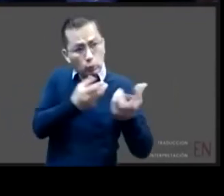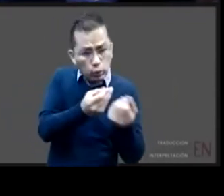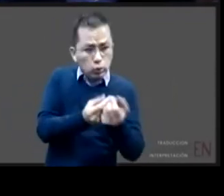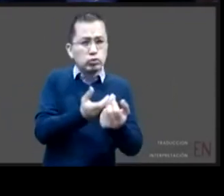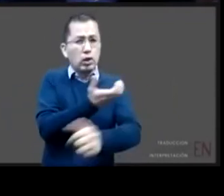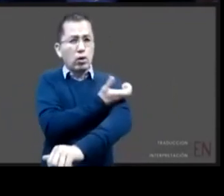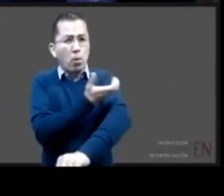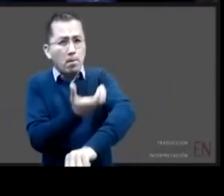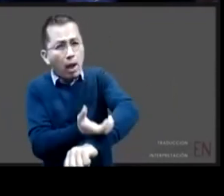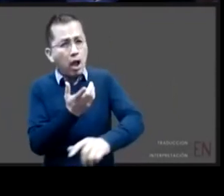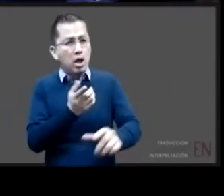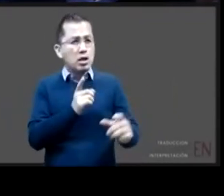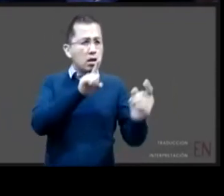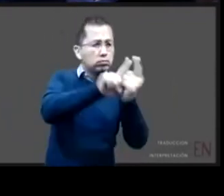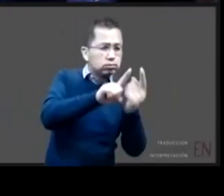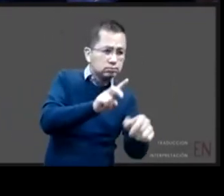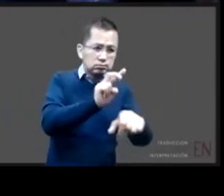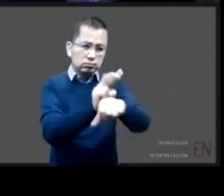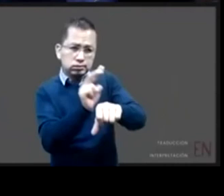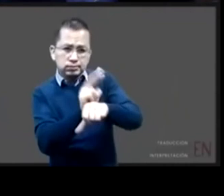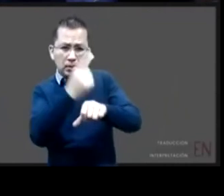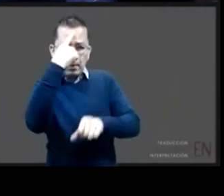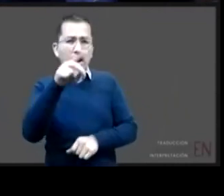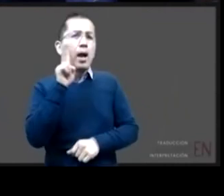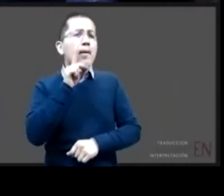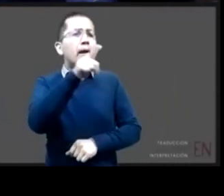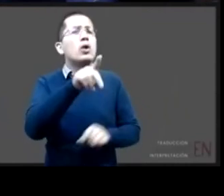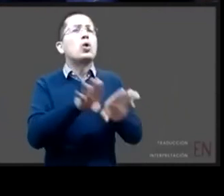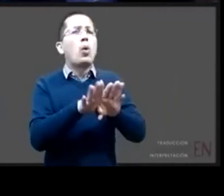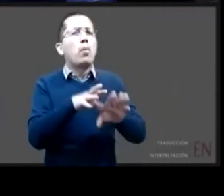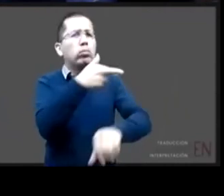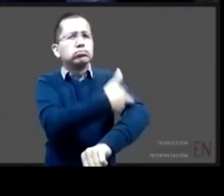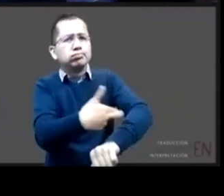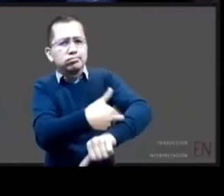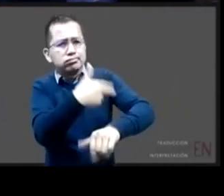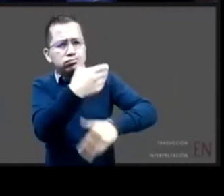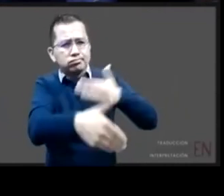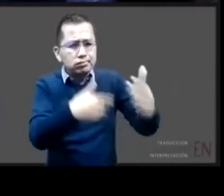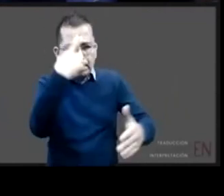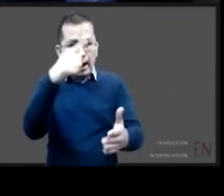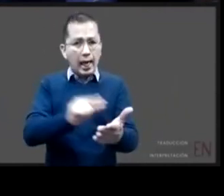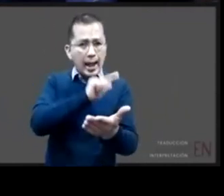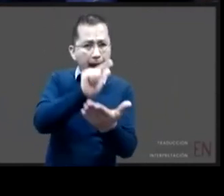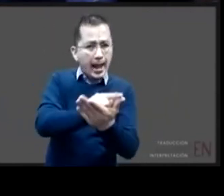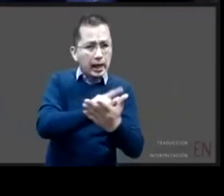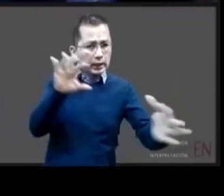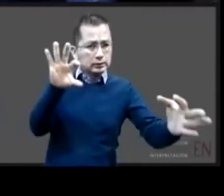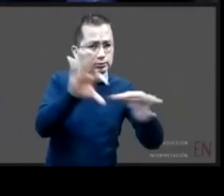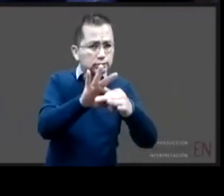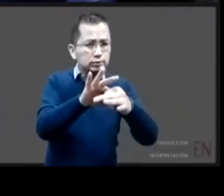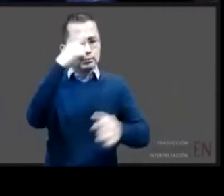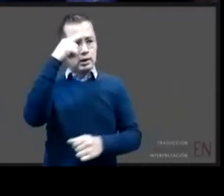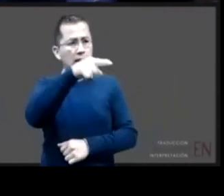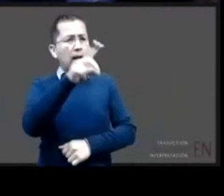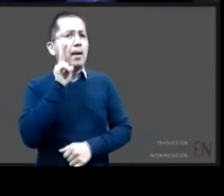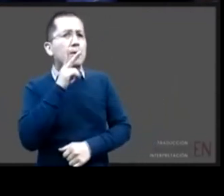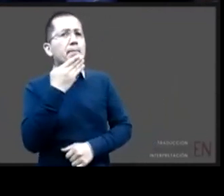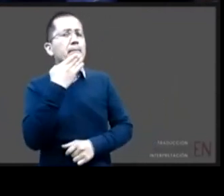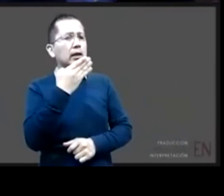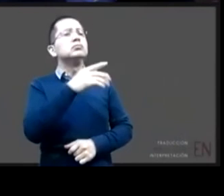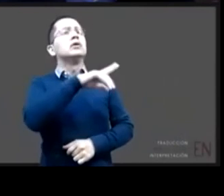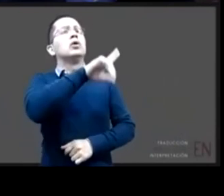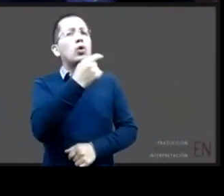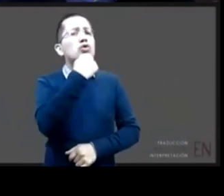seguimiento de su estatus legal y el plan de trabajo para su reunificación con su familia de